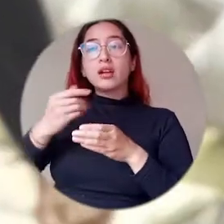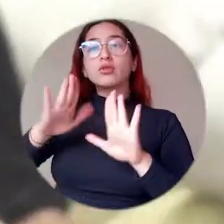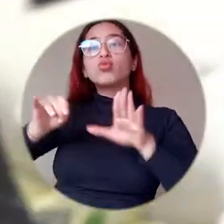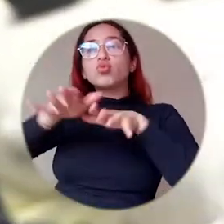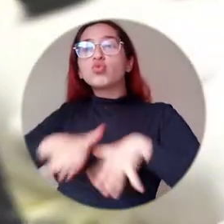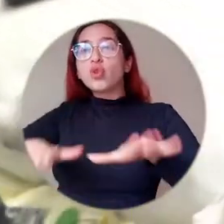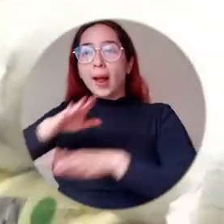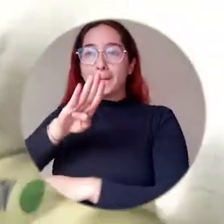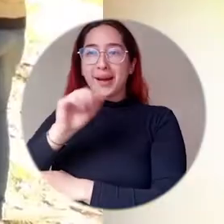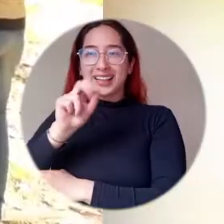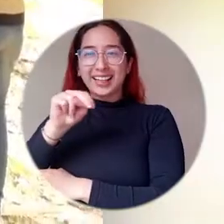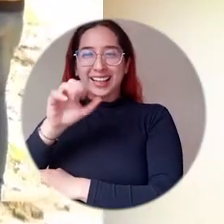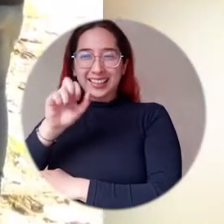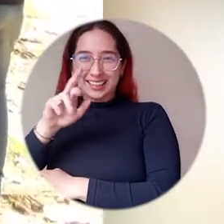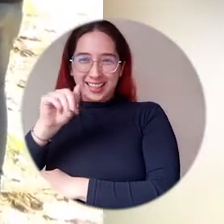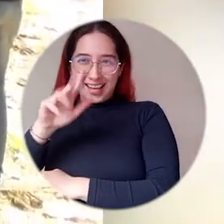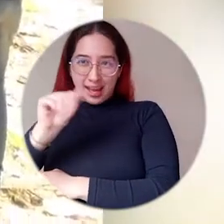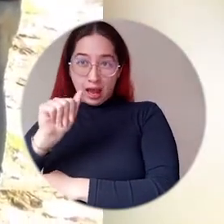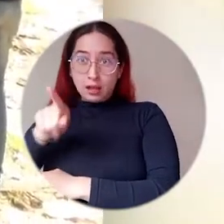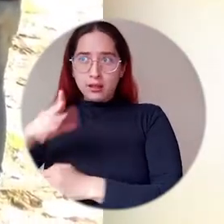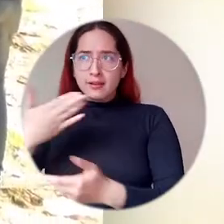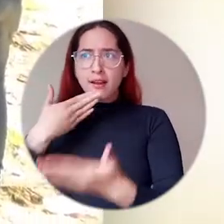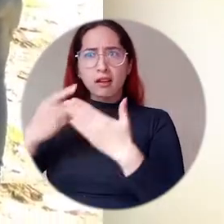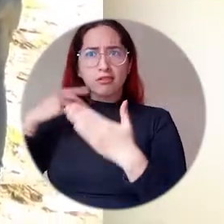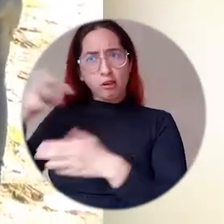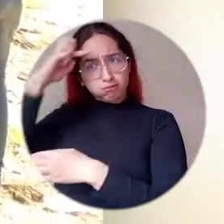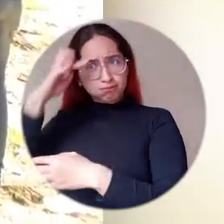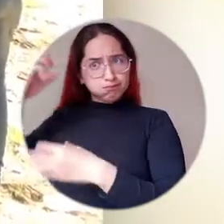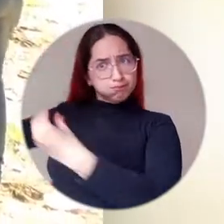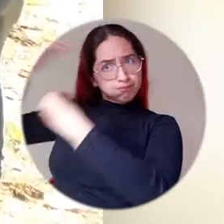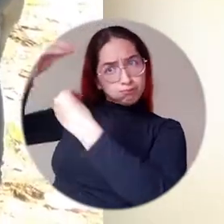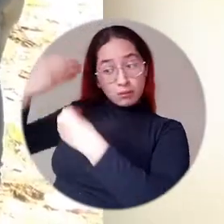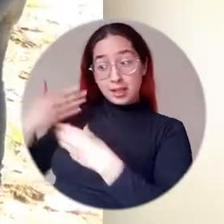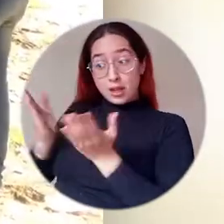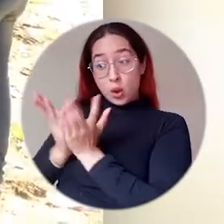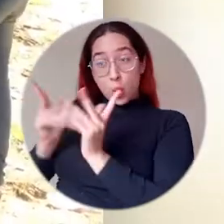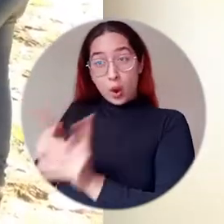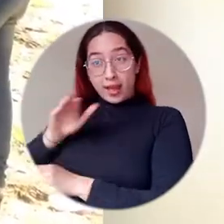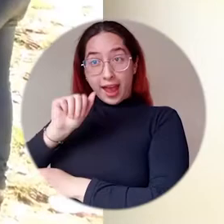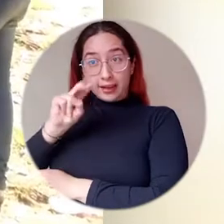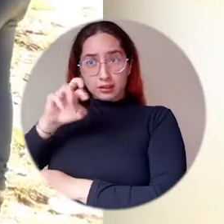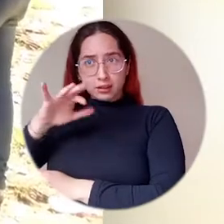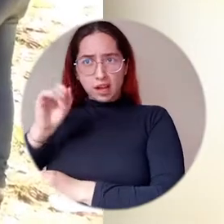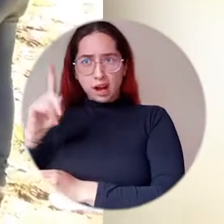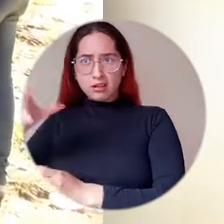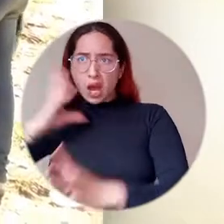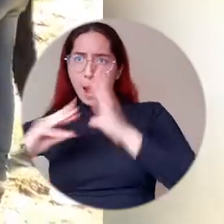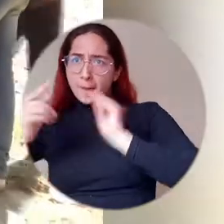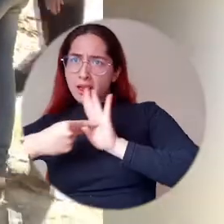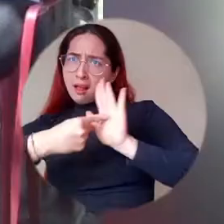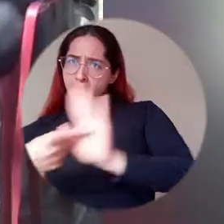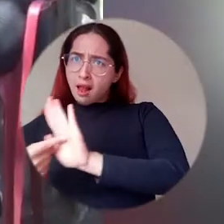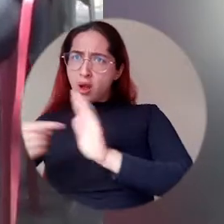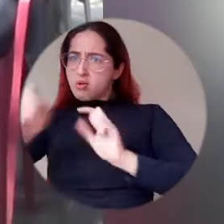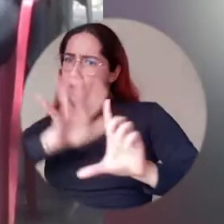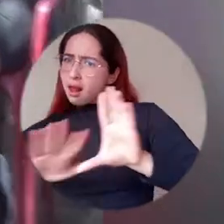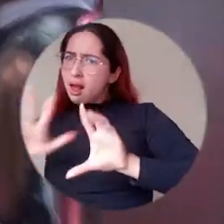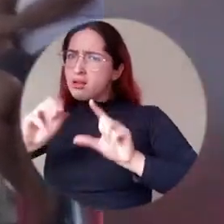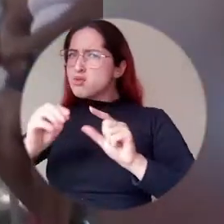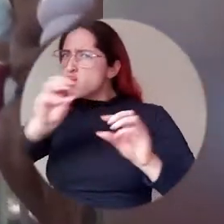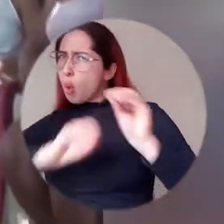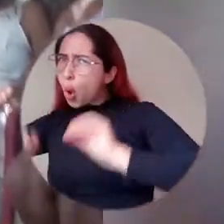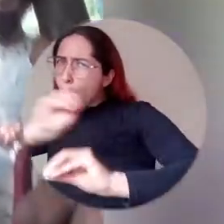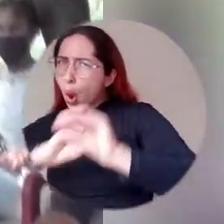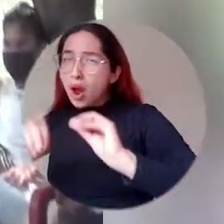de zona bananera. Gracias a su formación profesional, el estudiante Andrés Gil demostró su experiencia en la creación de piezas narrativas